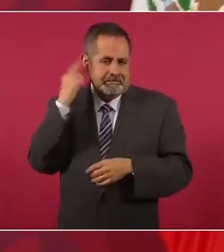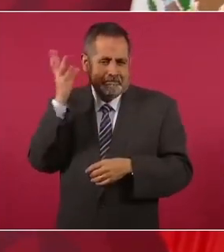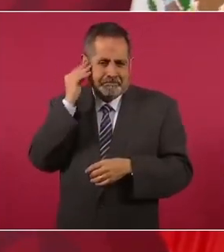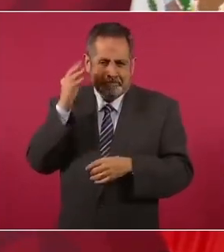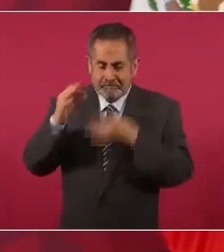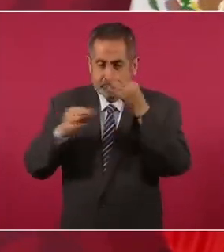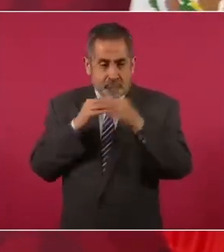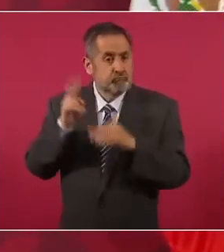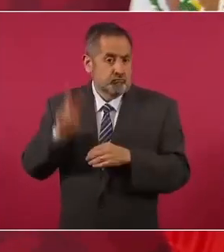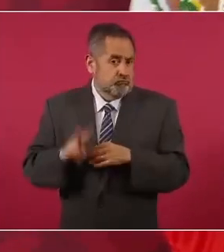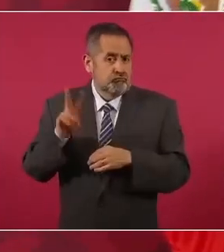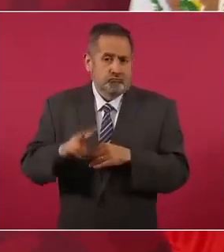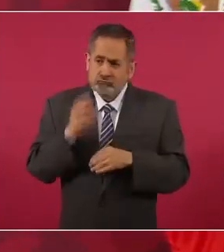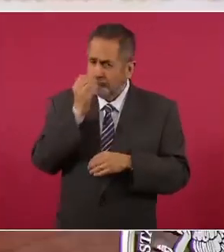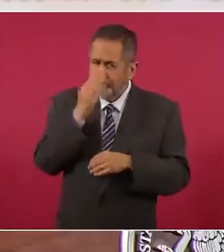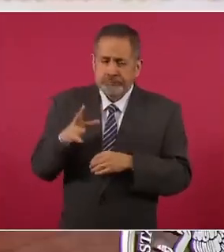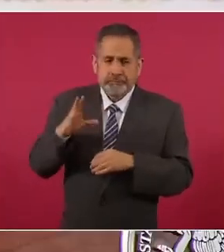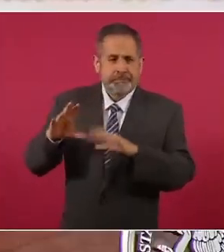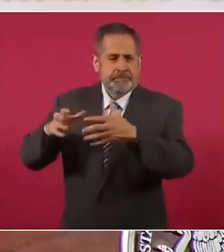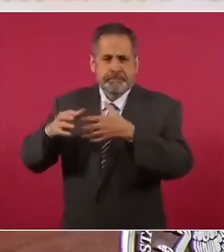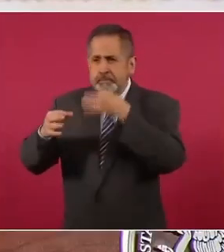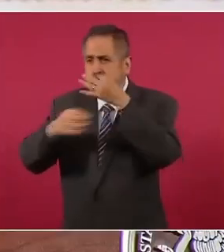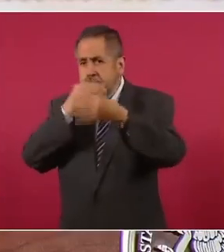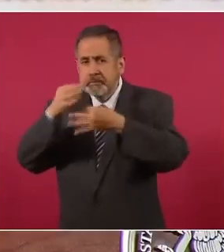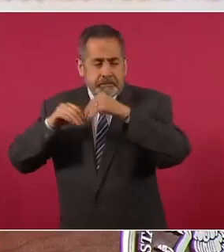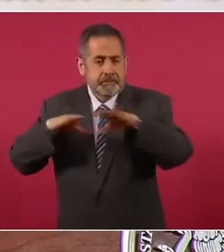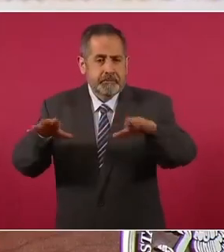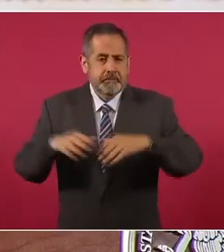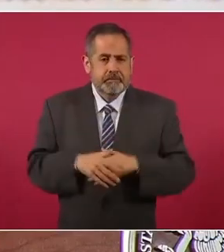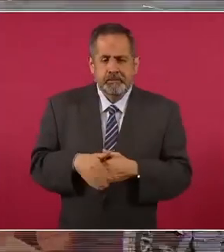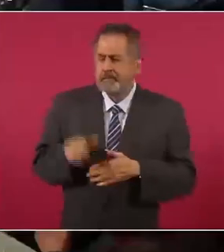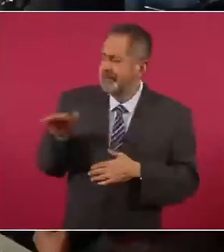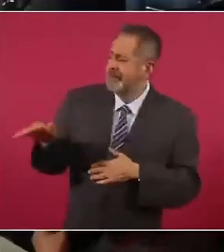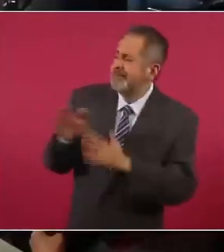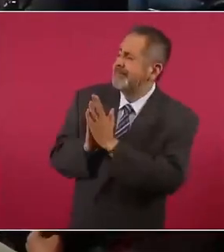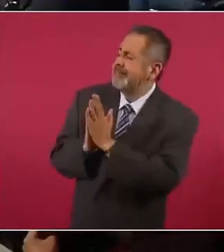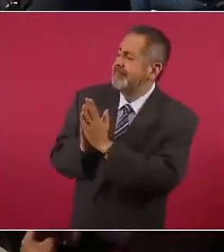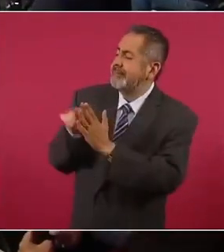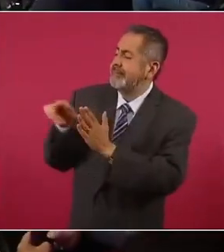verdadera comunicación. Entonces, le decía yo, mire, nada más